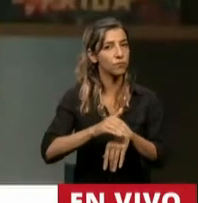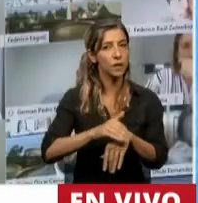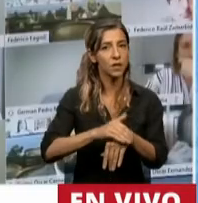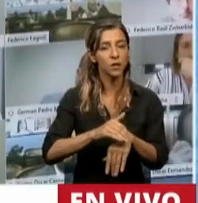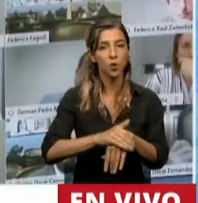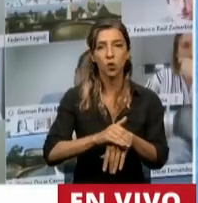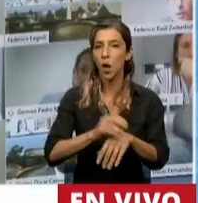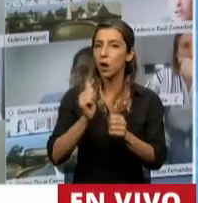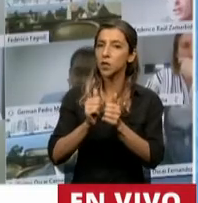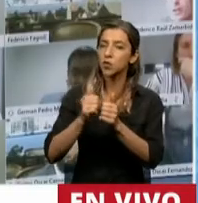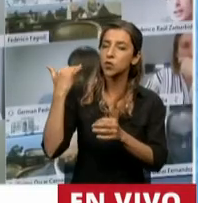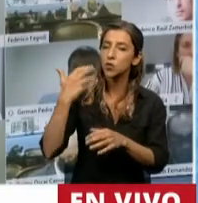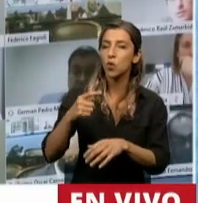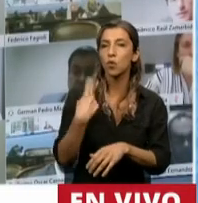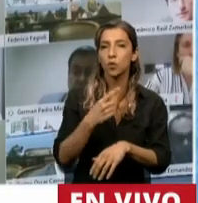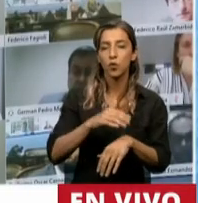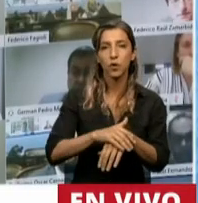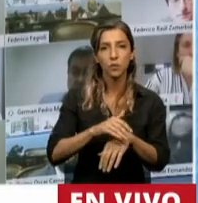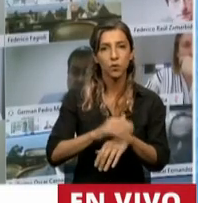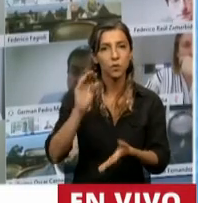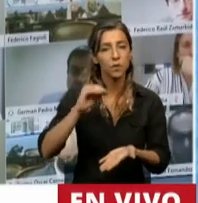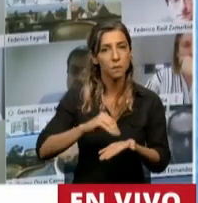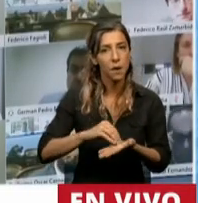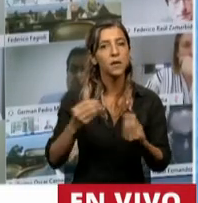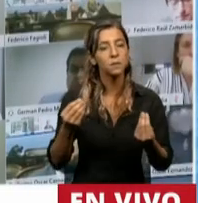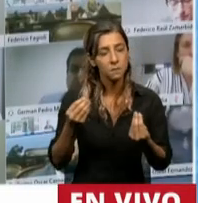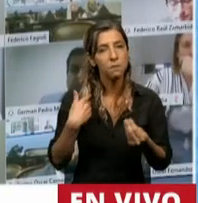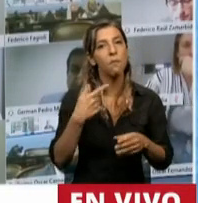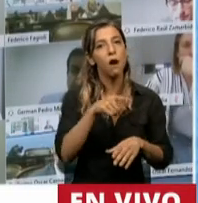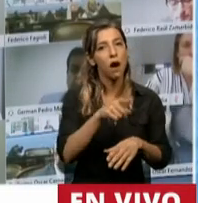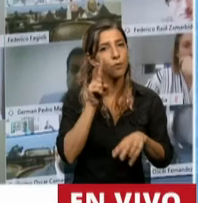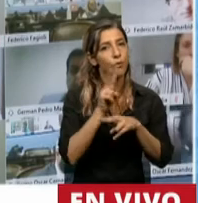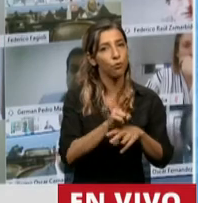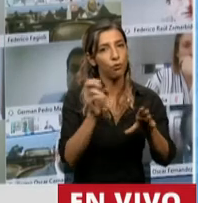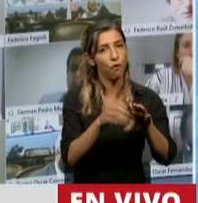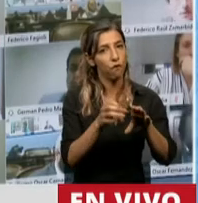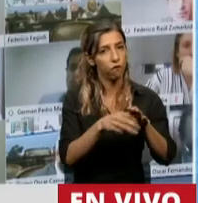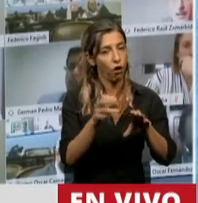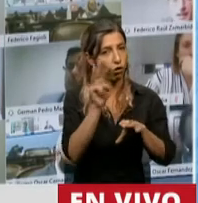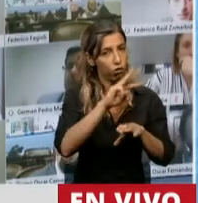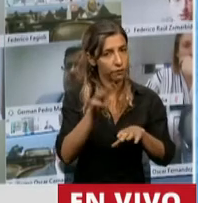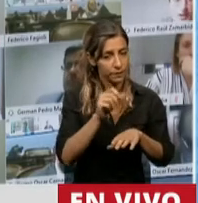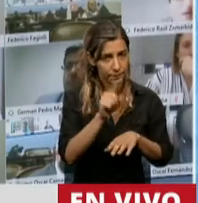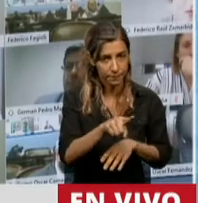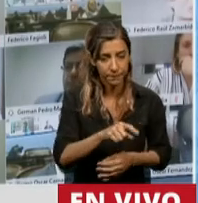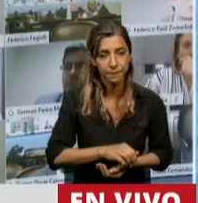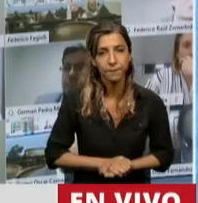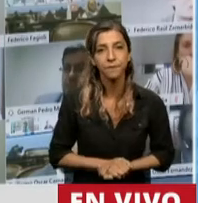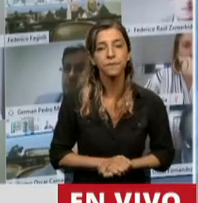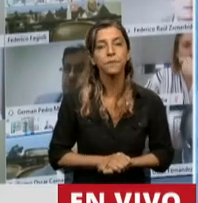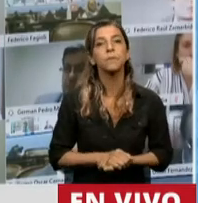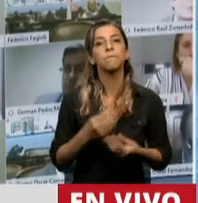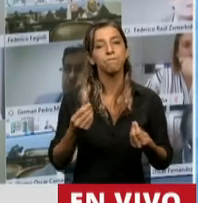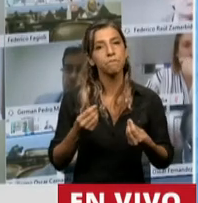histórica de salvar los activos del Fondo de Garantía de Sustentabilidad del ANSES, el reaseguro del sistema